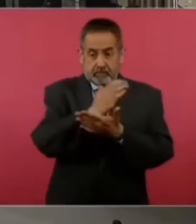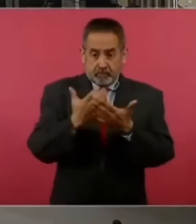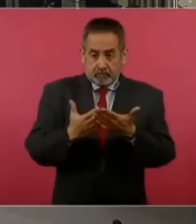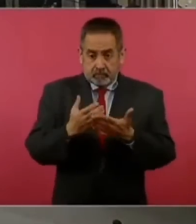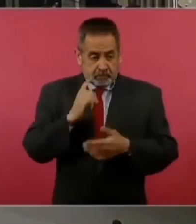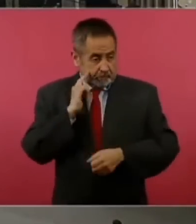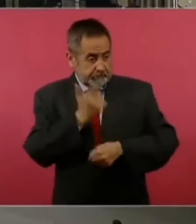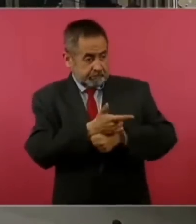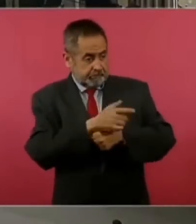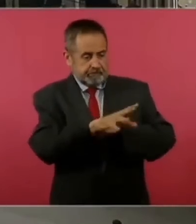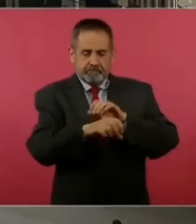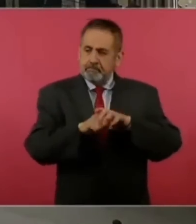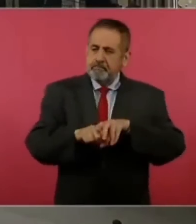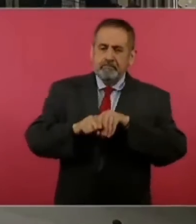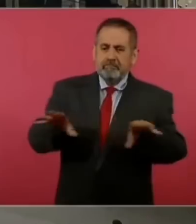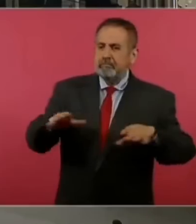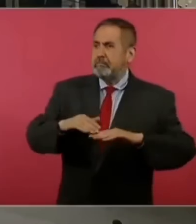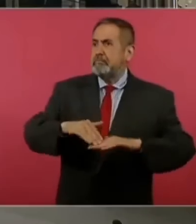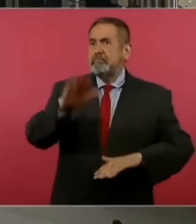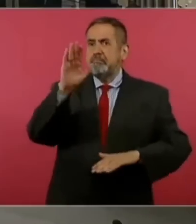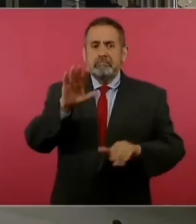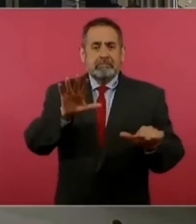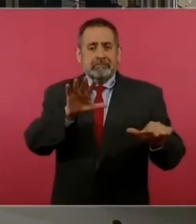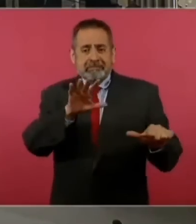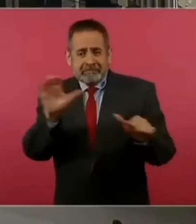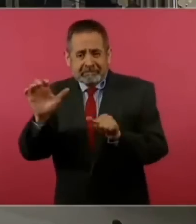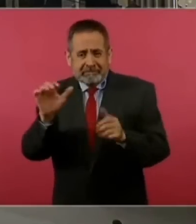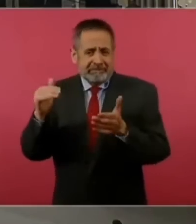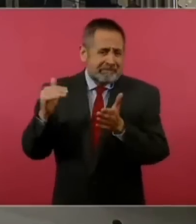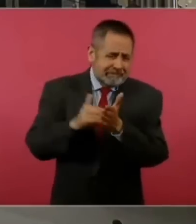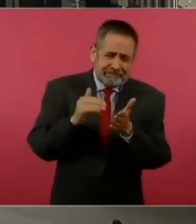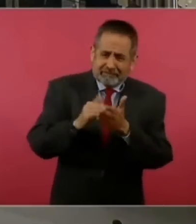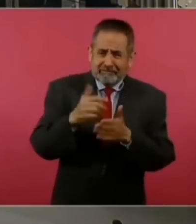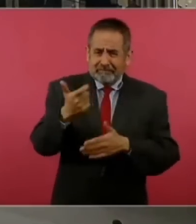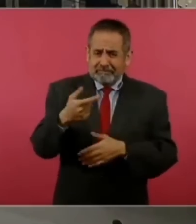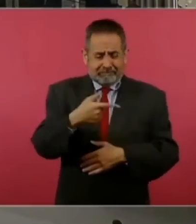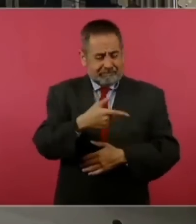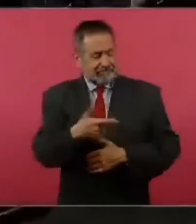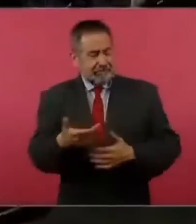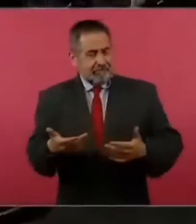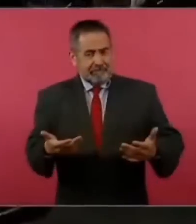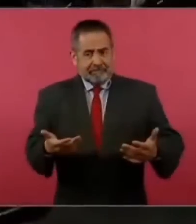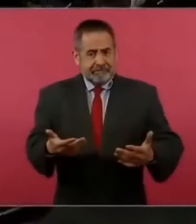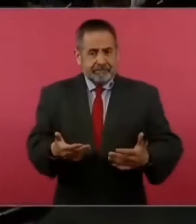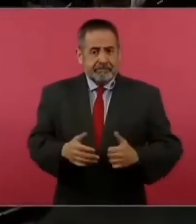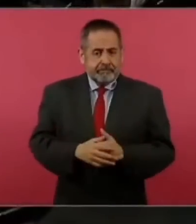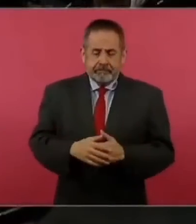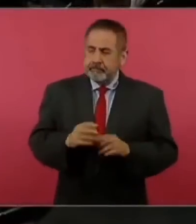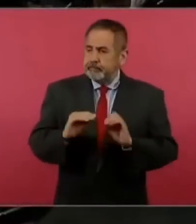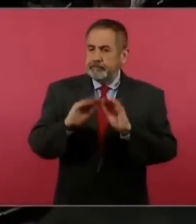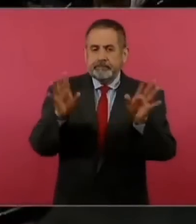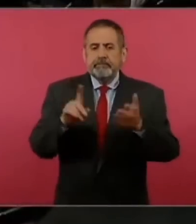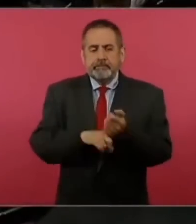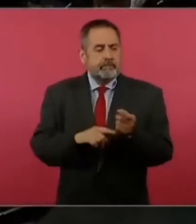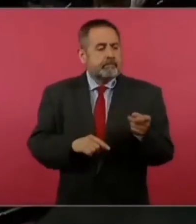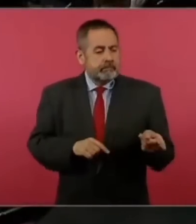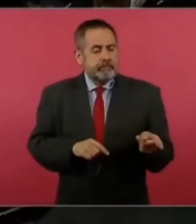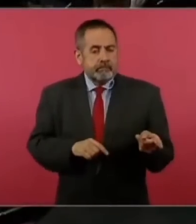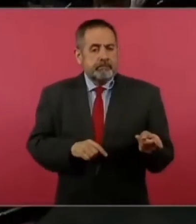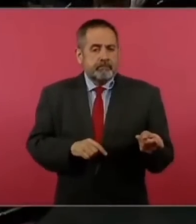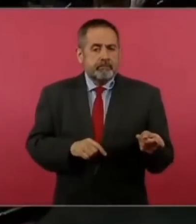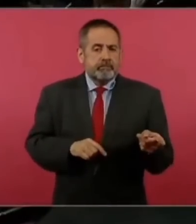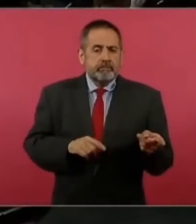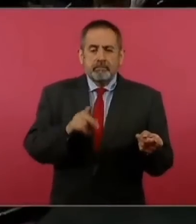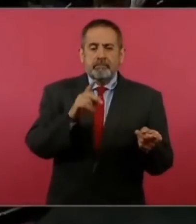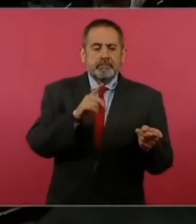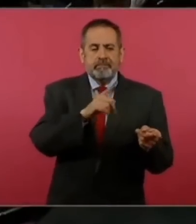que nosotros revelamos rebasan más de 600 millones de pesos por supuesto este clan de la salud